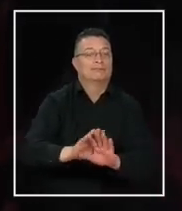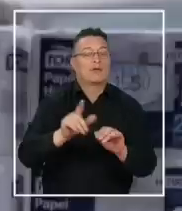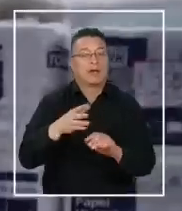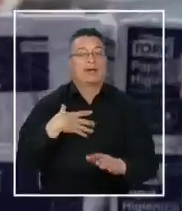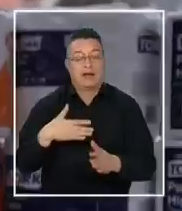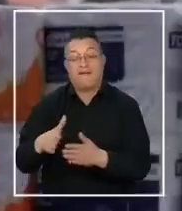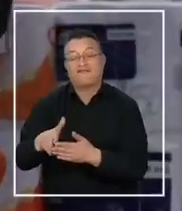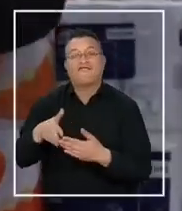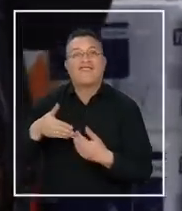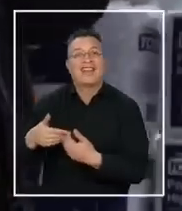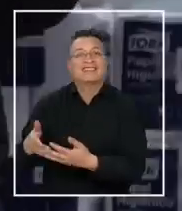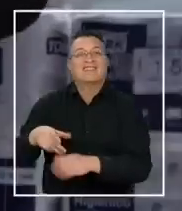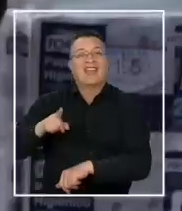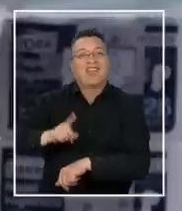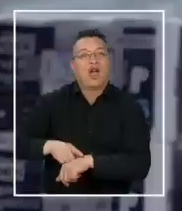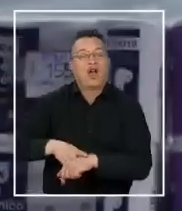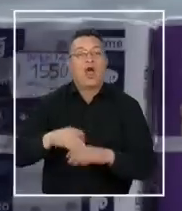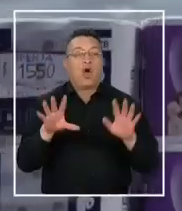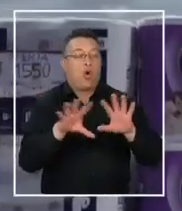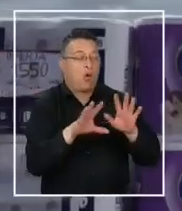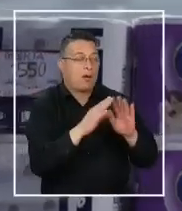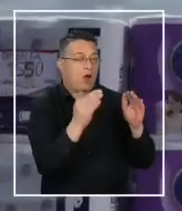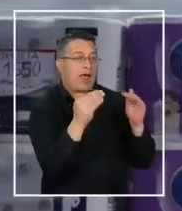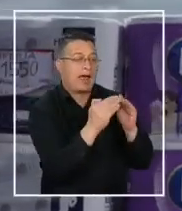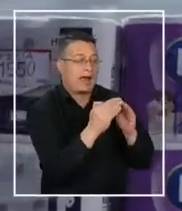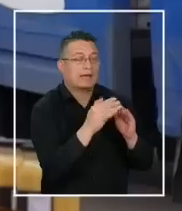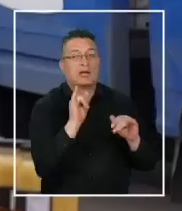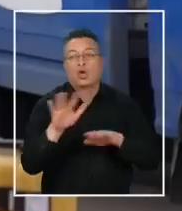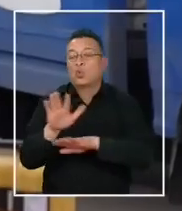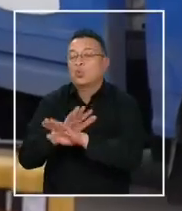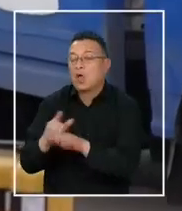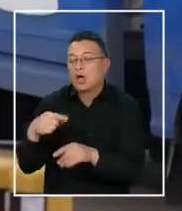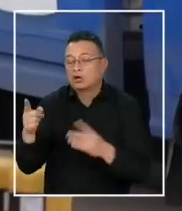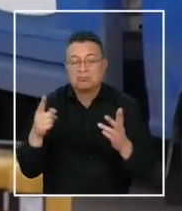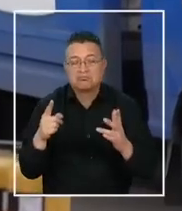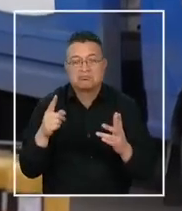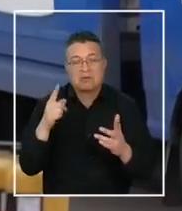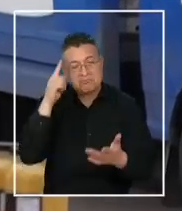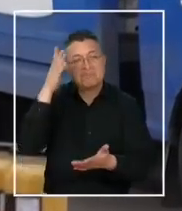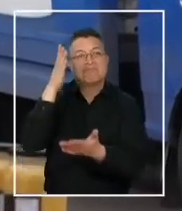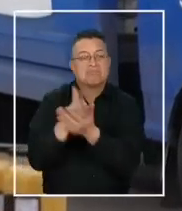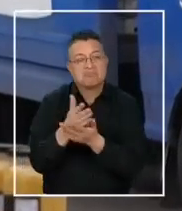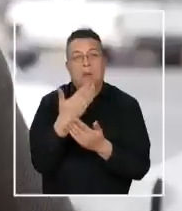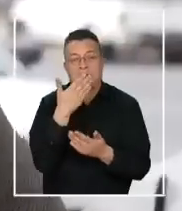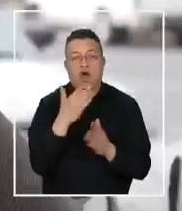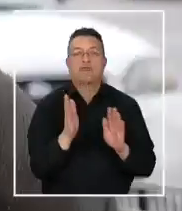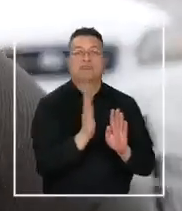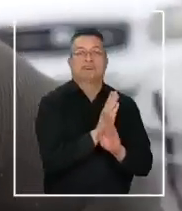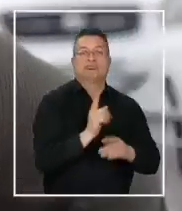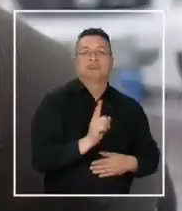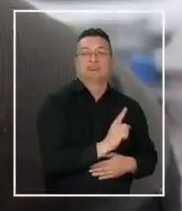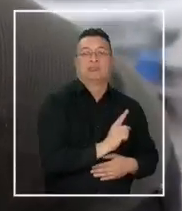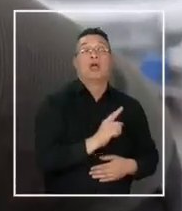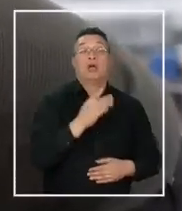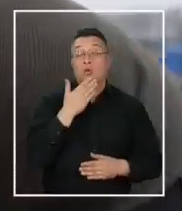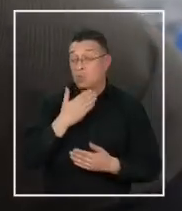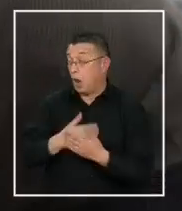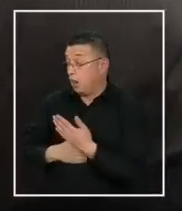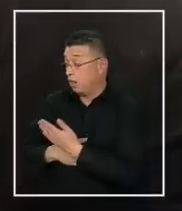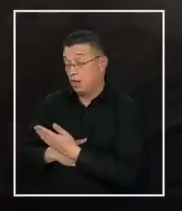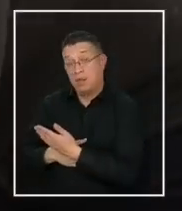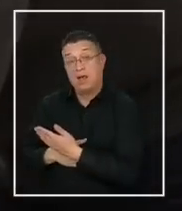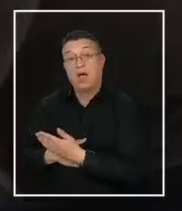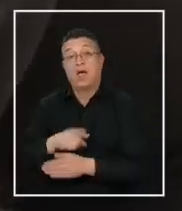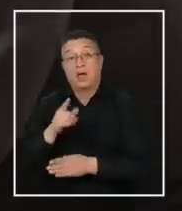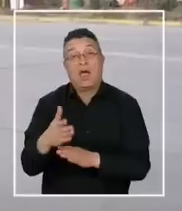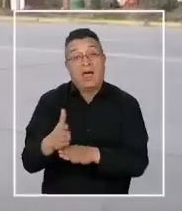flexibilidad horaria, los caceres del hogar y el cuidado de terceros las obliga a optar por esta alternativa, como el caso de Celia, que hasta